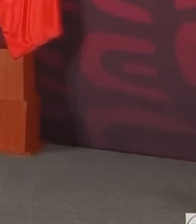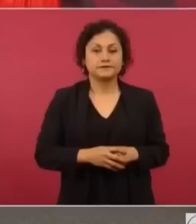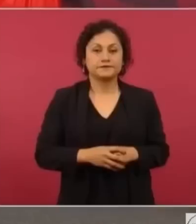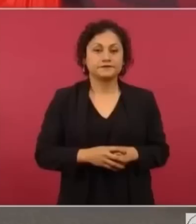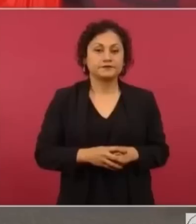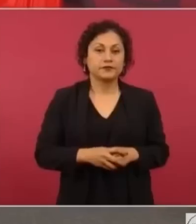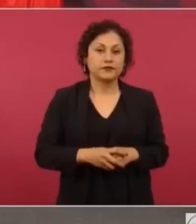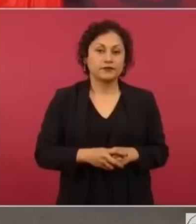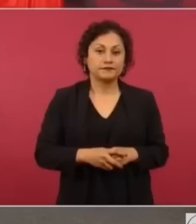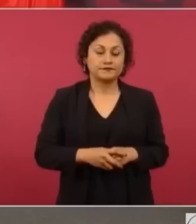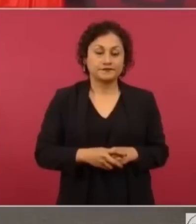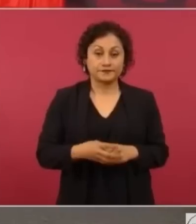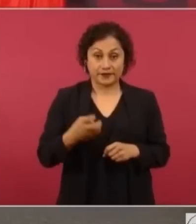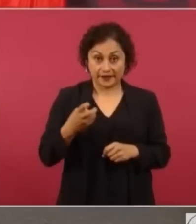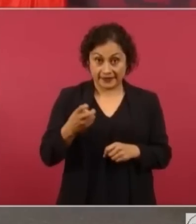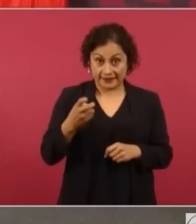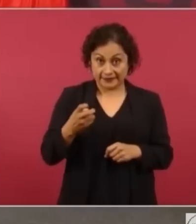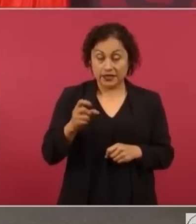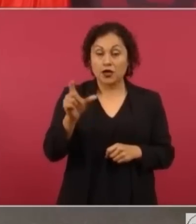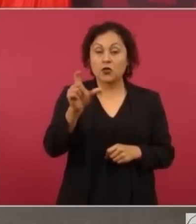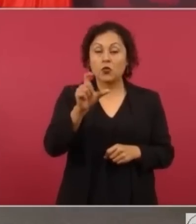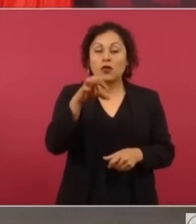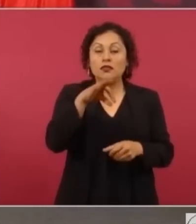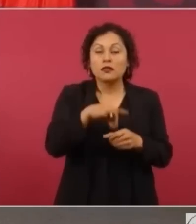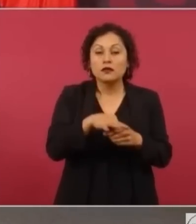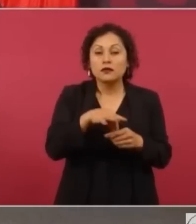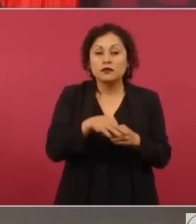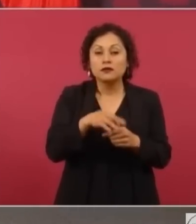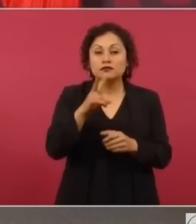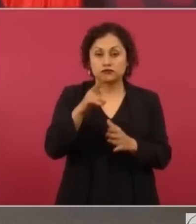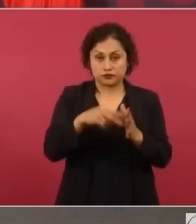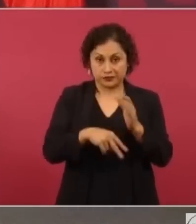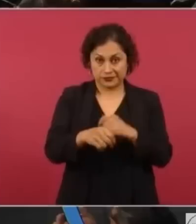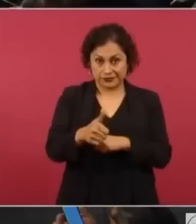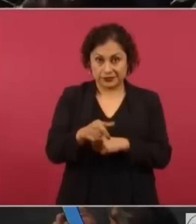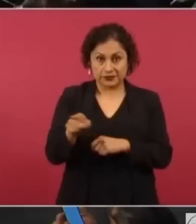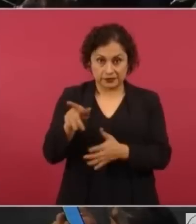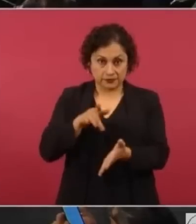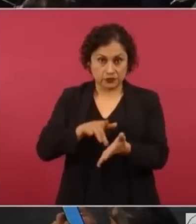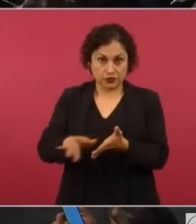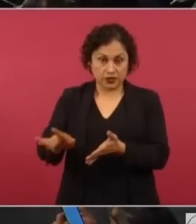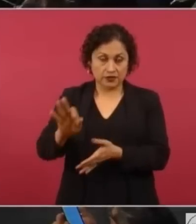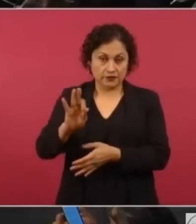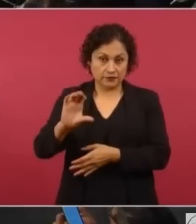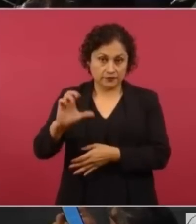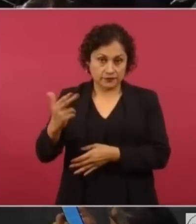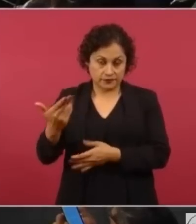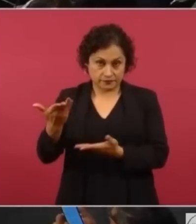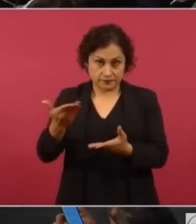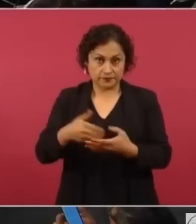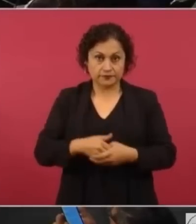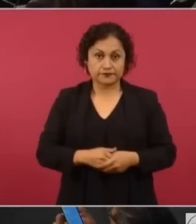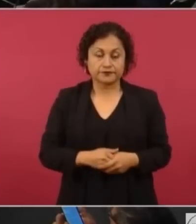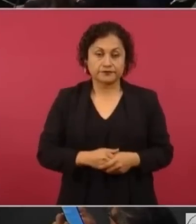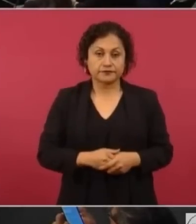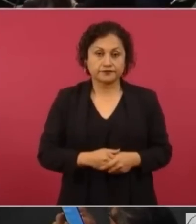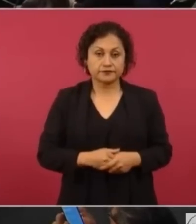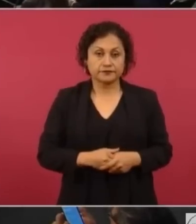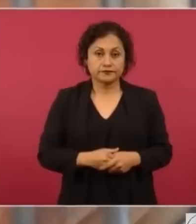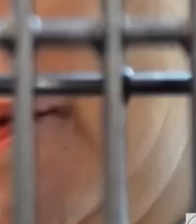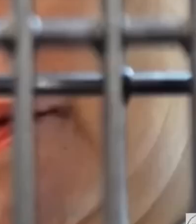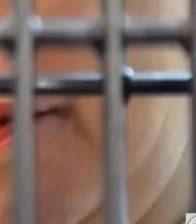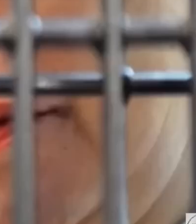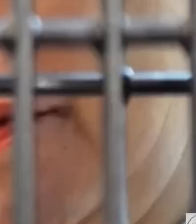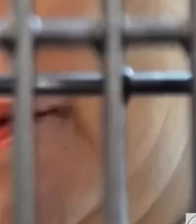La señora Vestel apoyando a Calderón. Adelante. Un beso en onda, ¿eh?